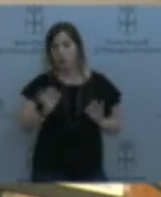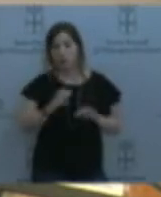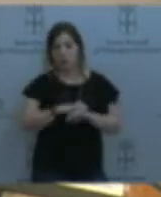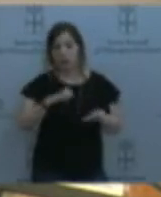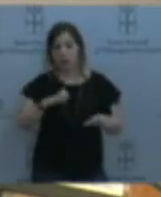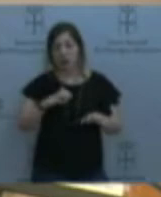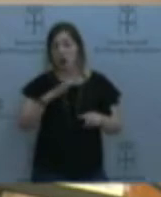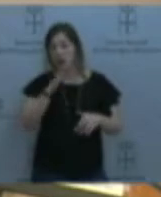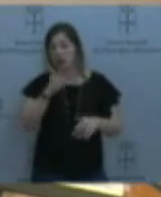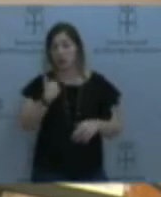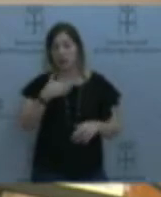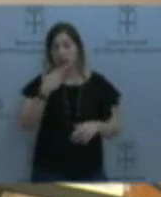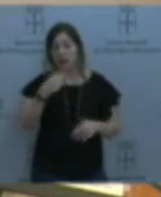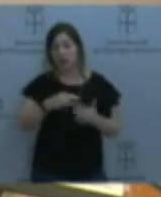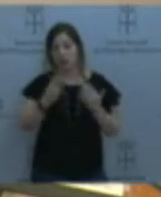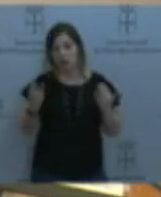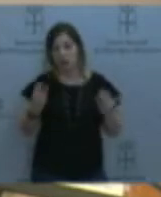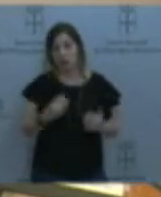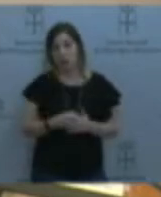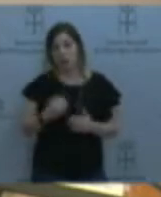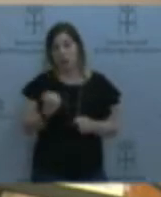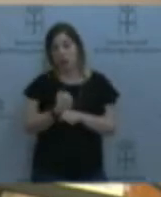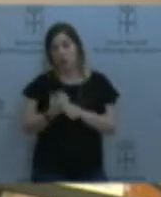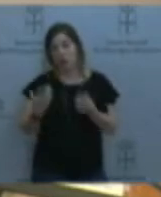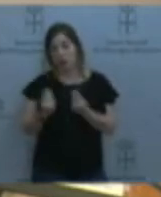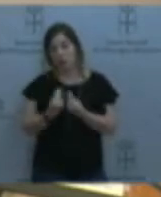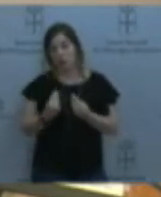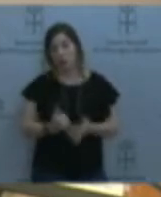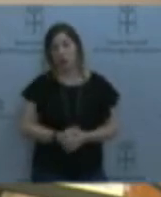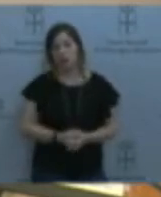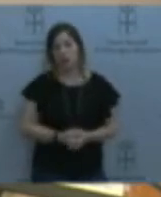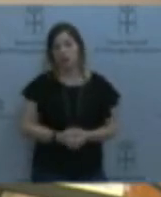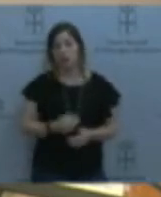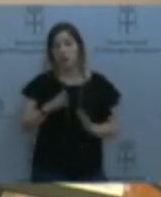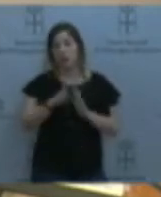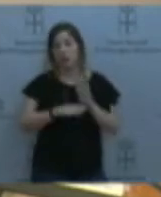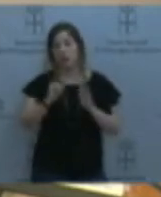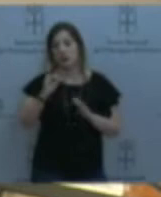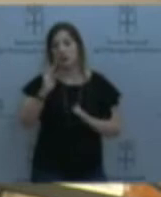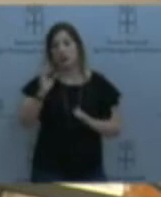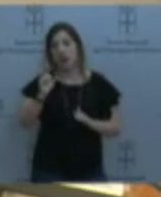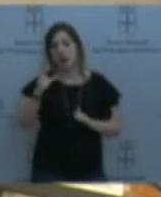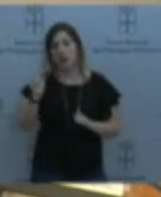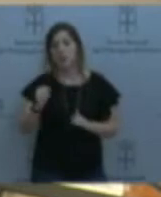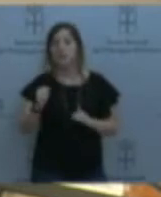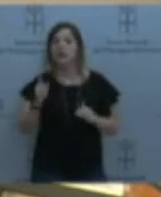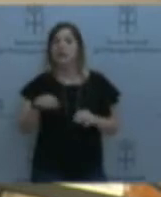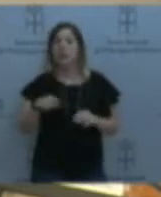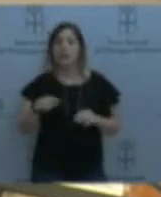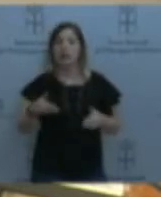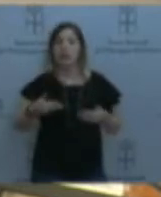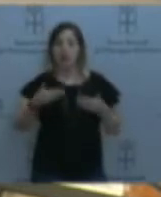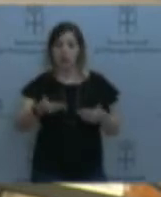con ellos. Le llamamos al programa Ítaca. Y también hemos mejorado que las ayudas al acogimiento en familia ajena